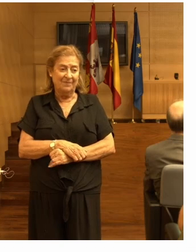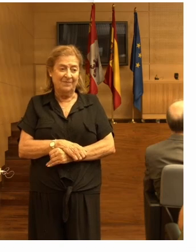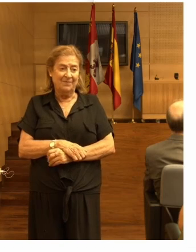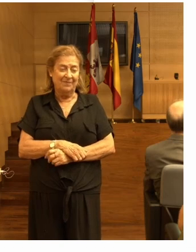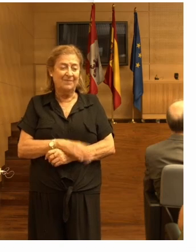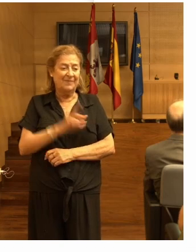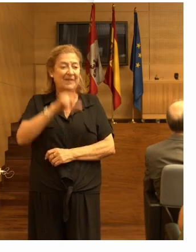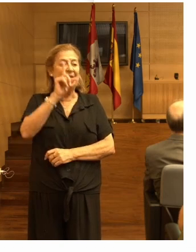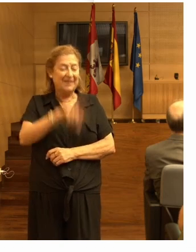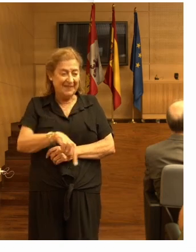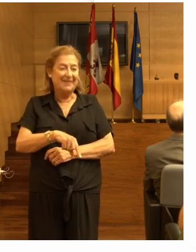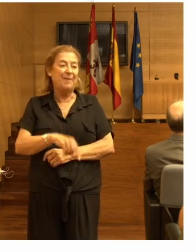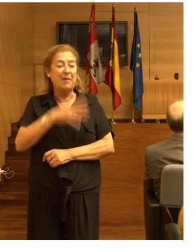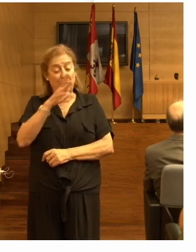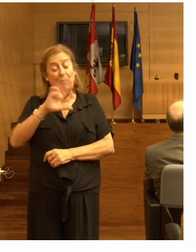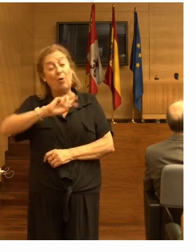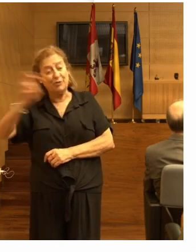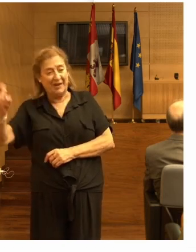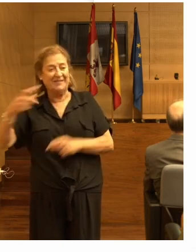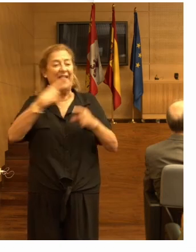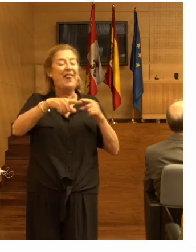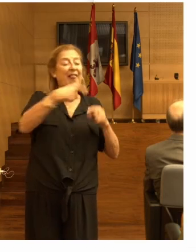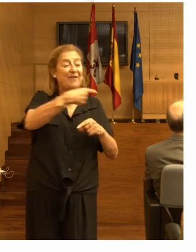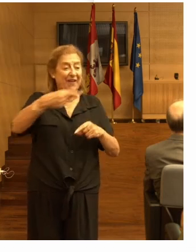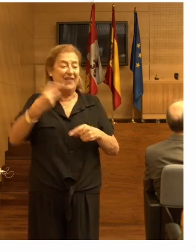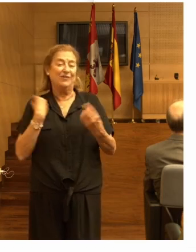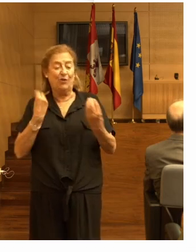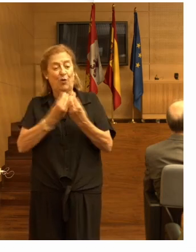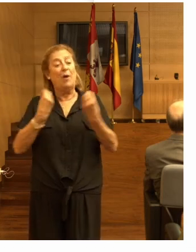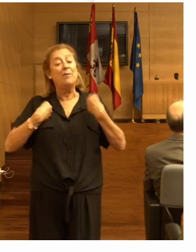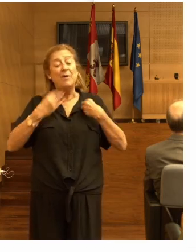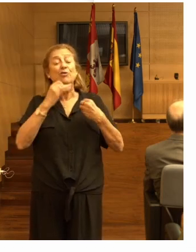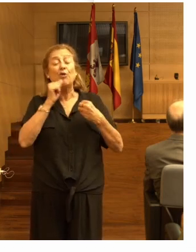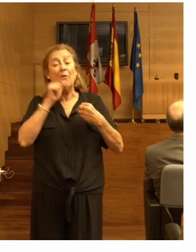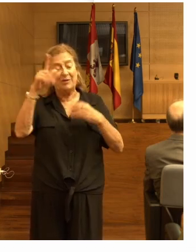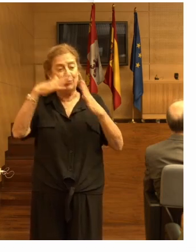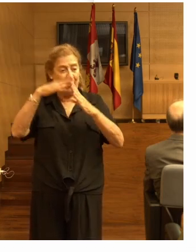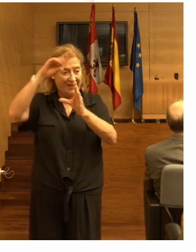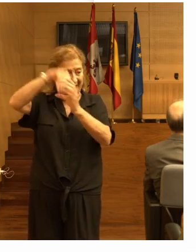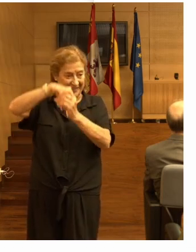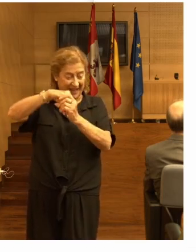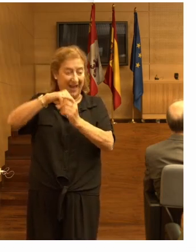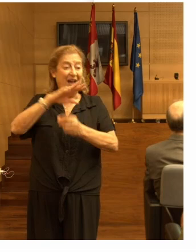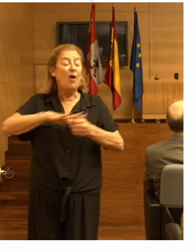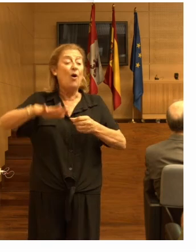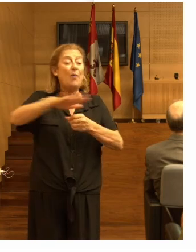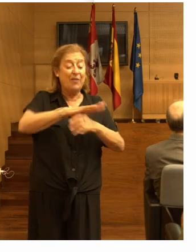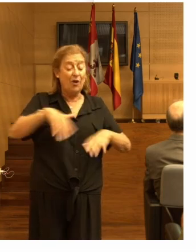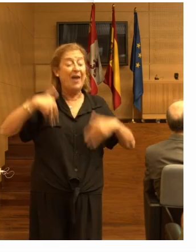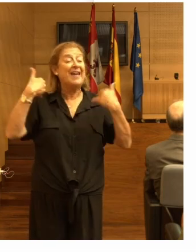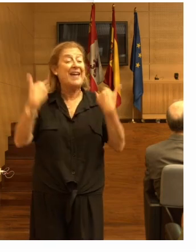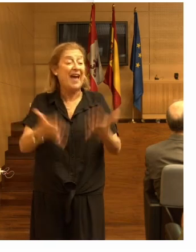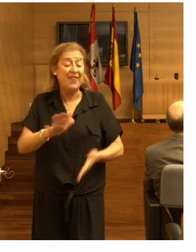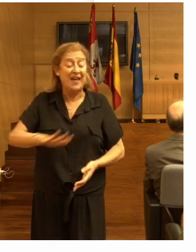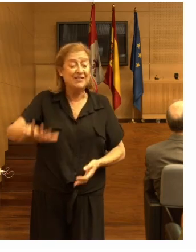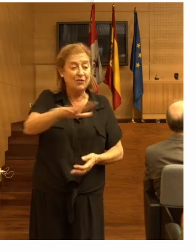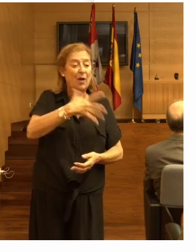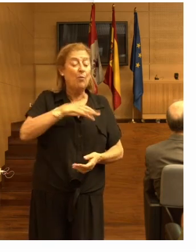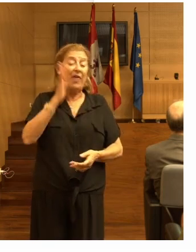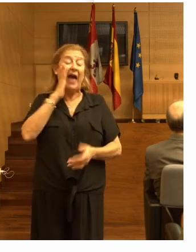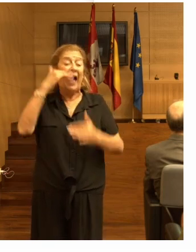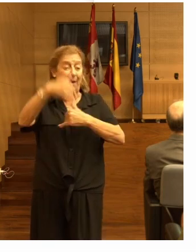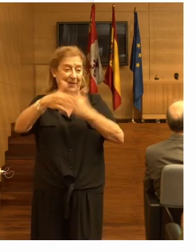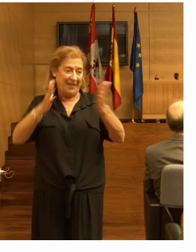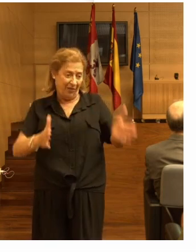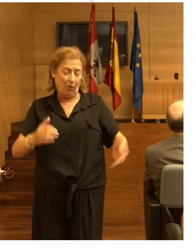También puede haber otras diferencias con las que viven todavía en su casa. La ubicación de las caídas puede ser en la habitación,